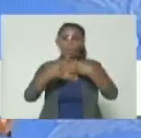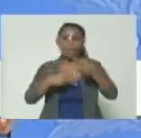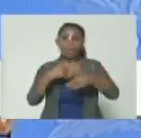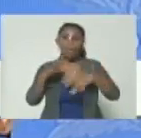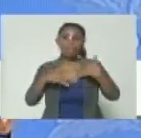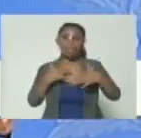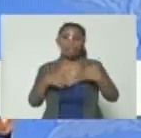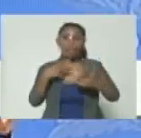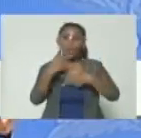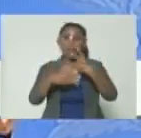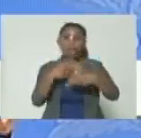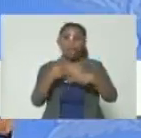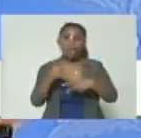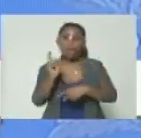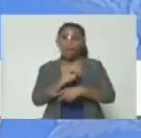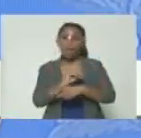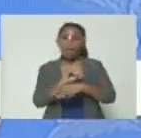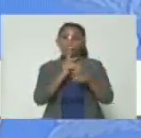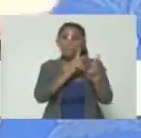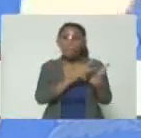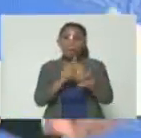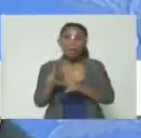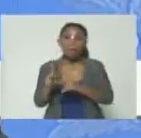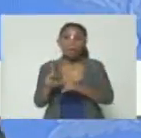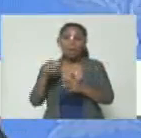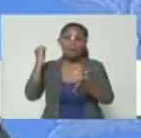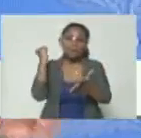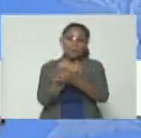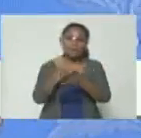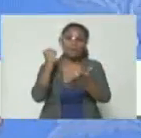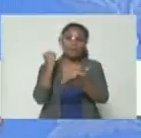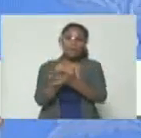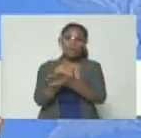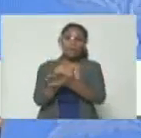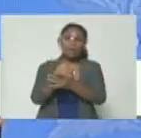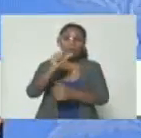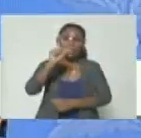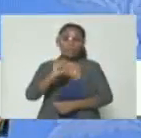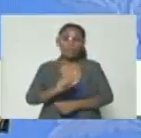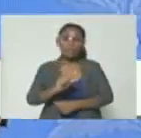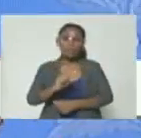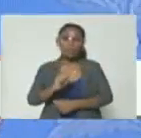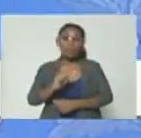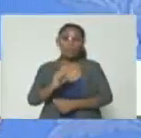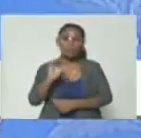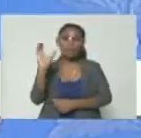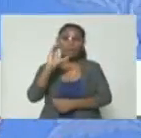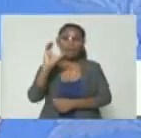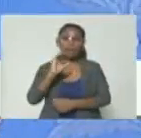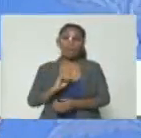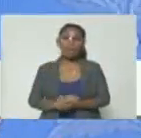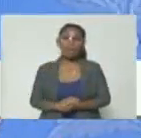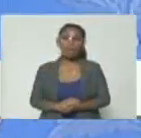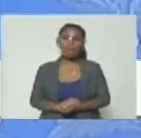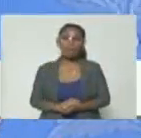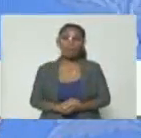actividad política y no estar planeando asesinatos en el suroeste de Caracas Caracas